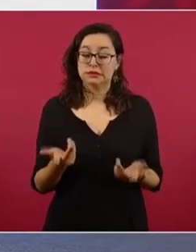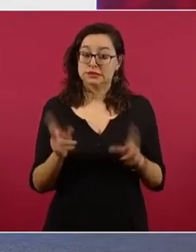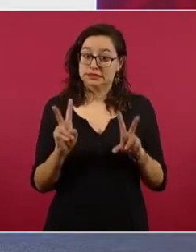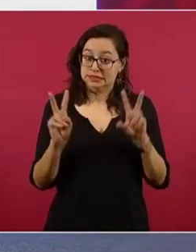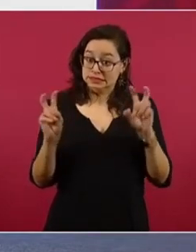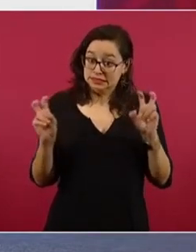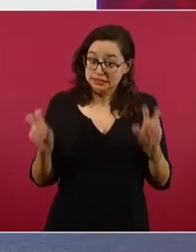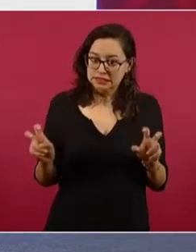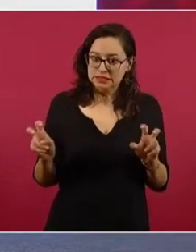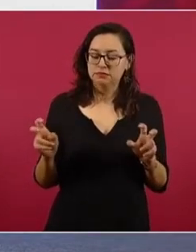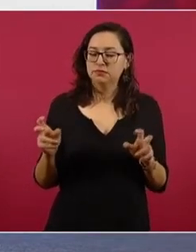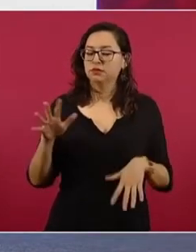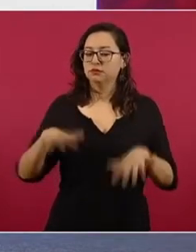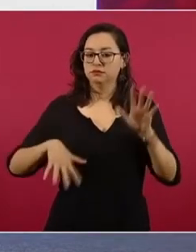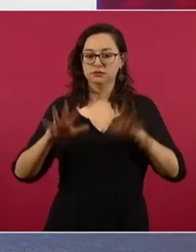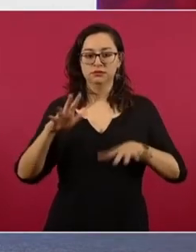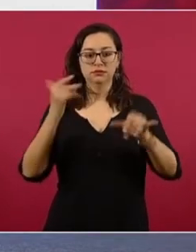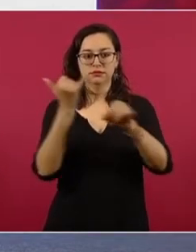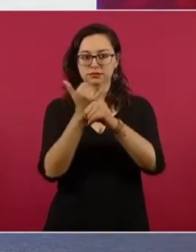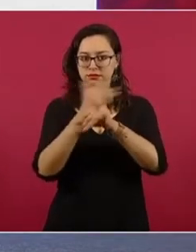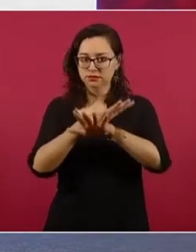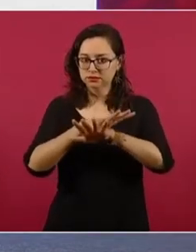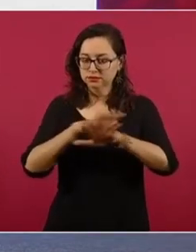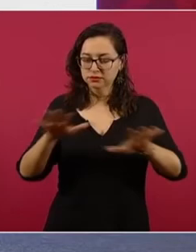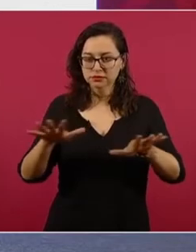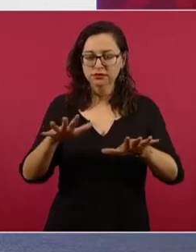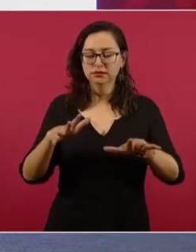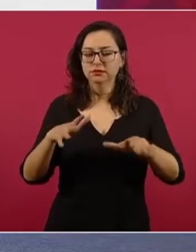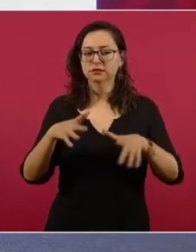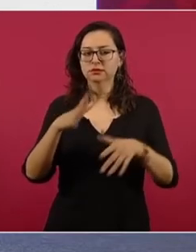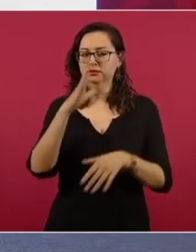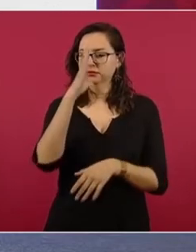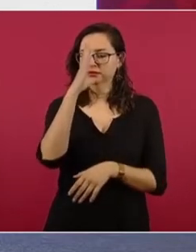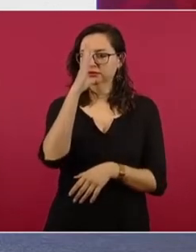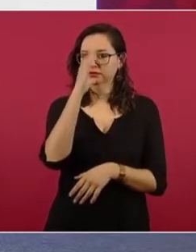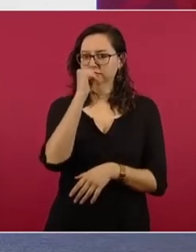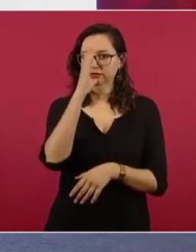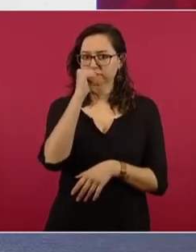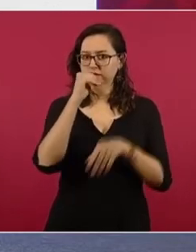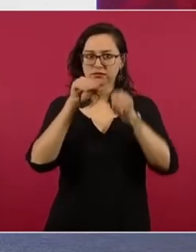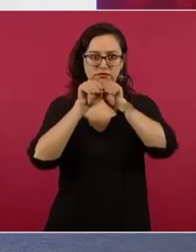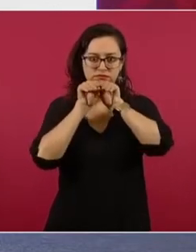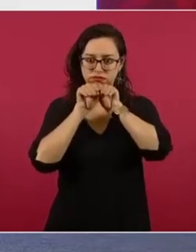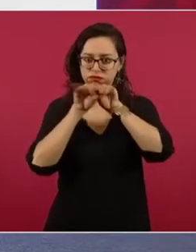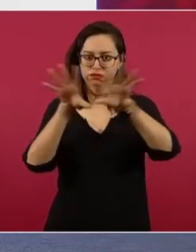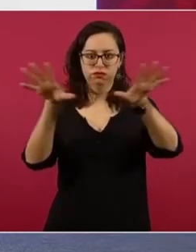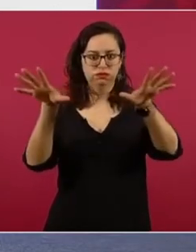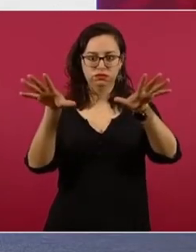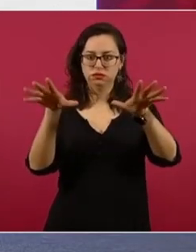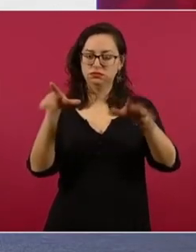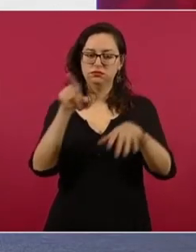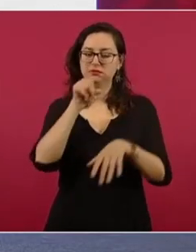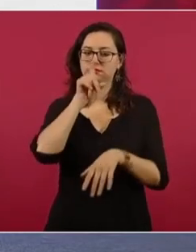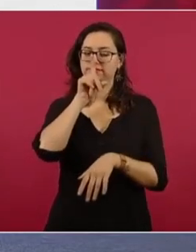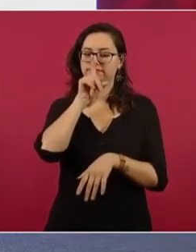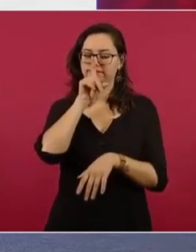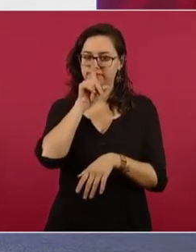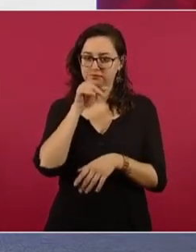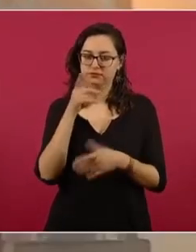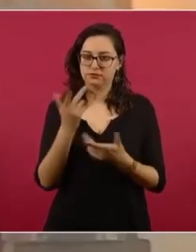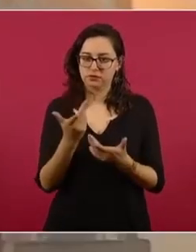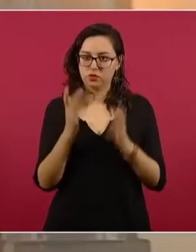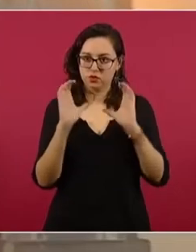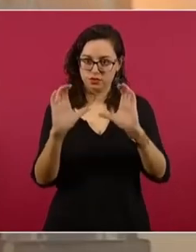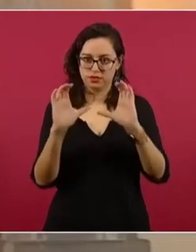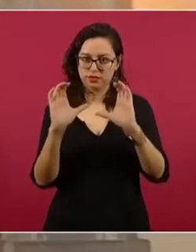de alguna información, estamos en la disposición de hacerla llegar vía el compañero Jesús Ramírez para